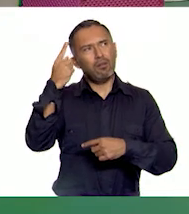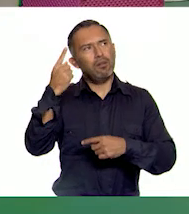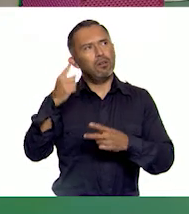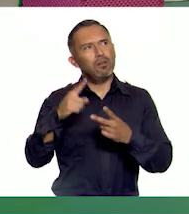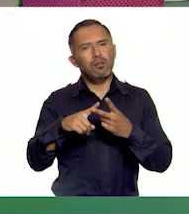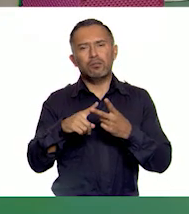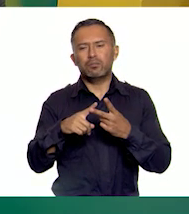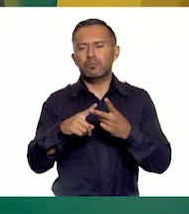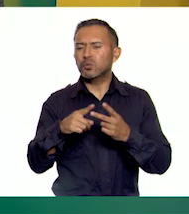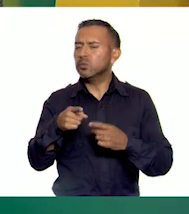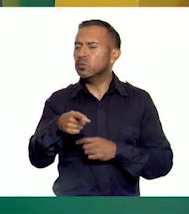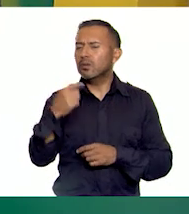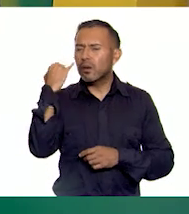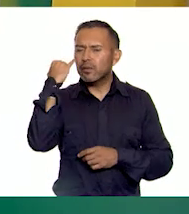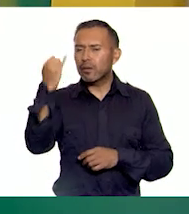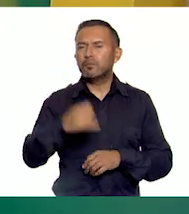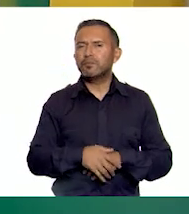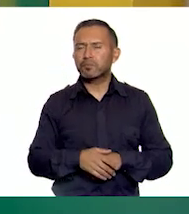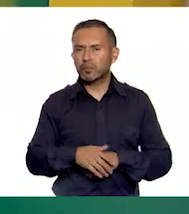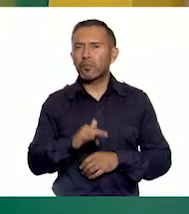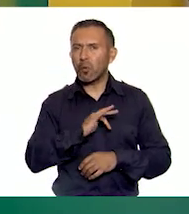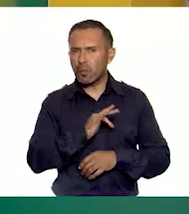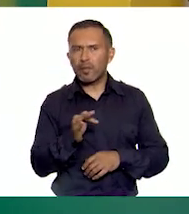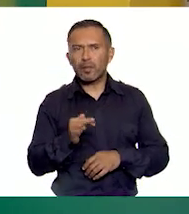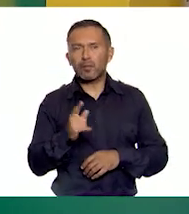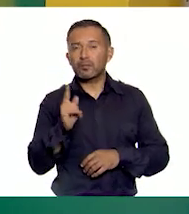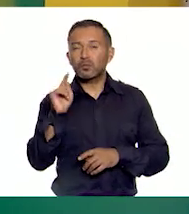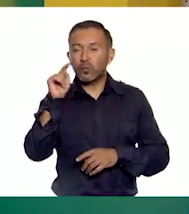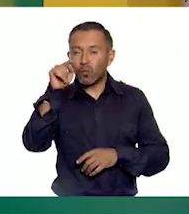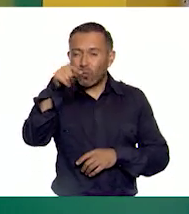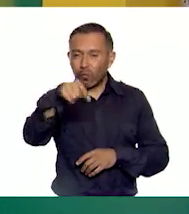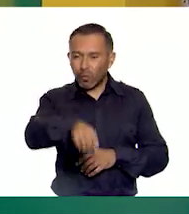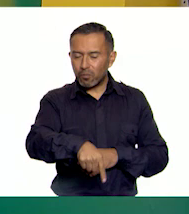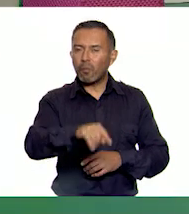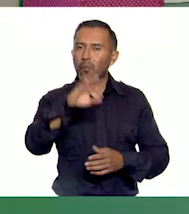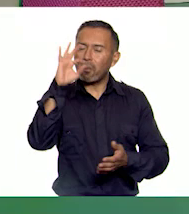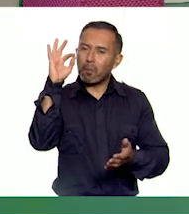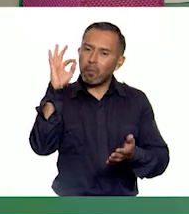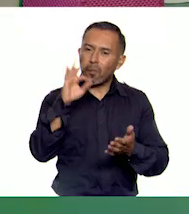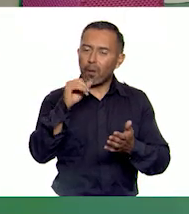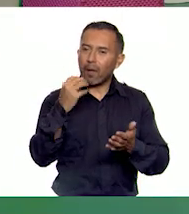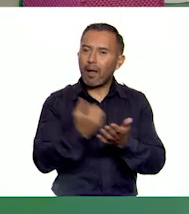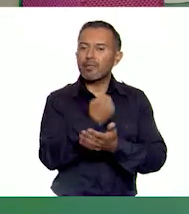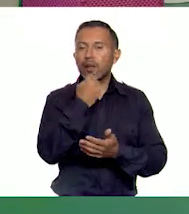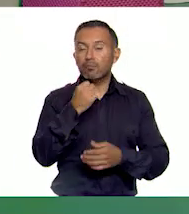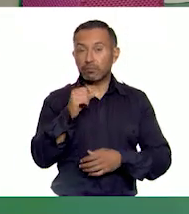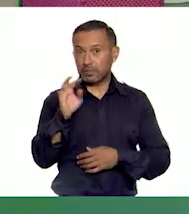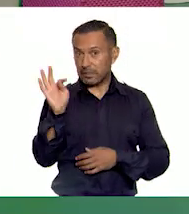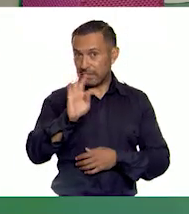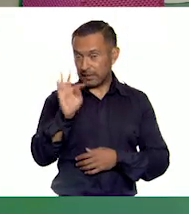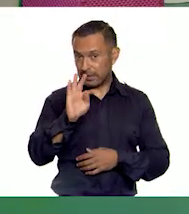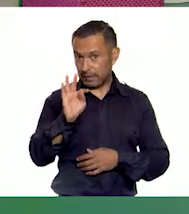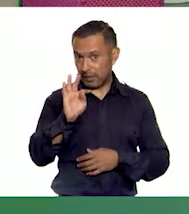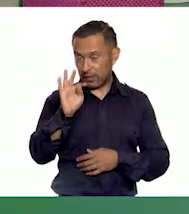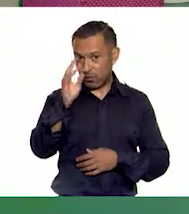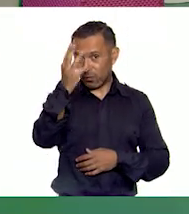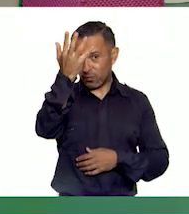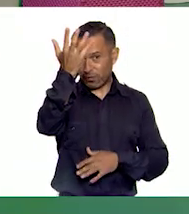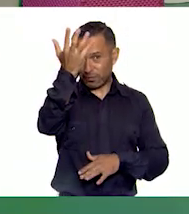¿Cuándo se te ocurre que podríamos hacer anotación o punto? Ah, cuando se caiga el